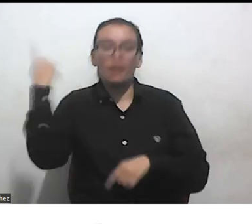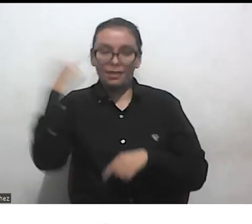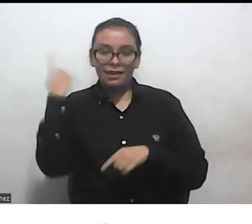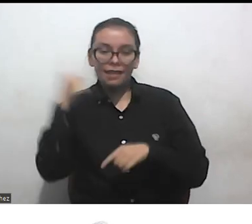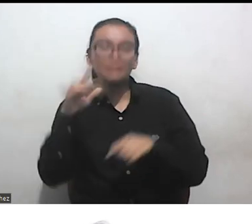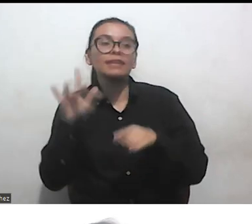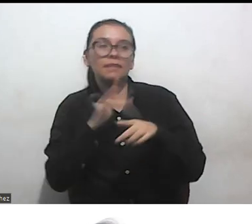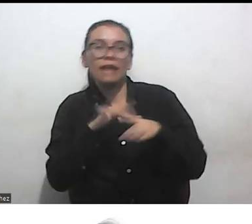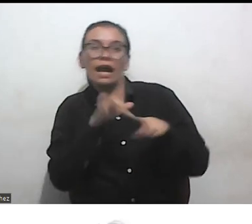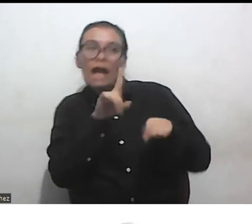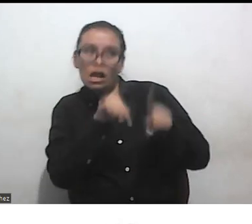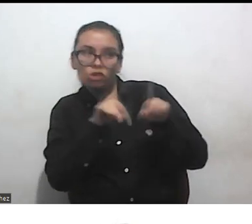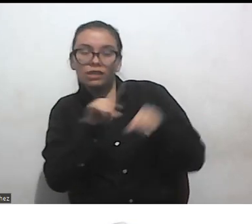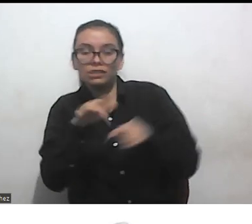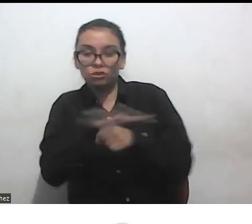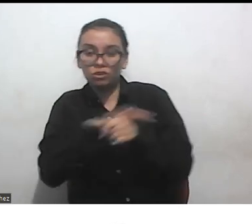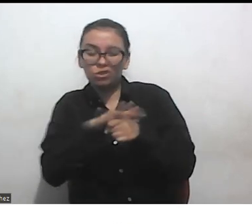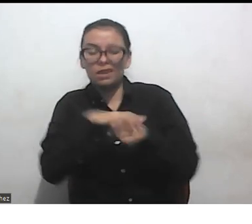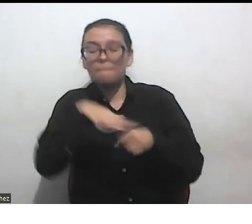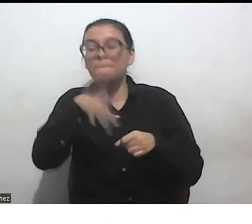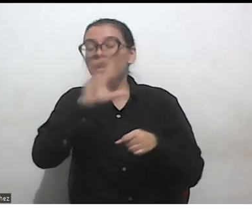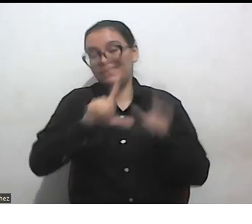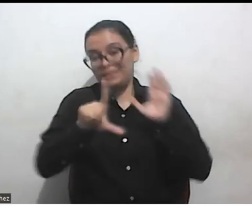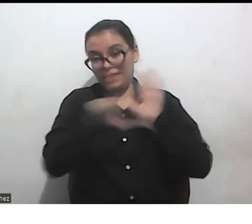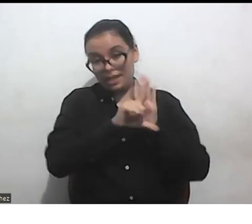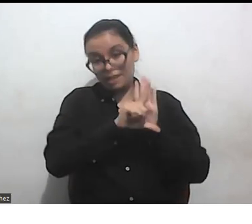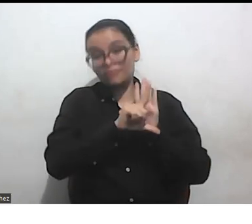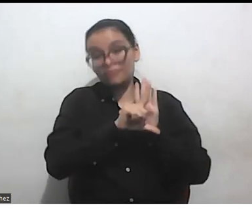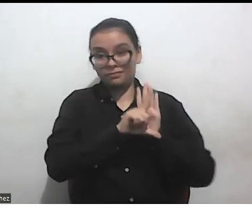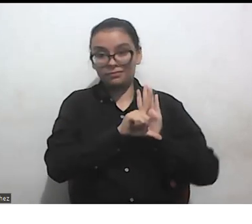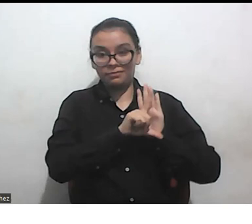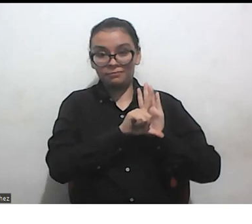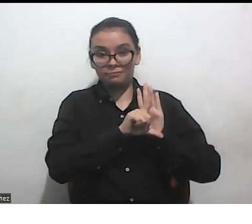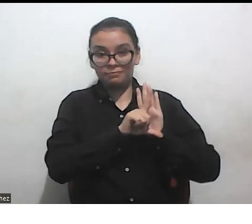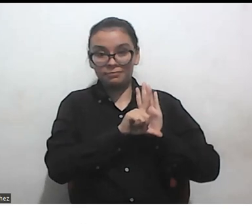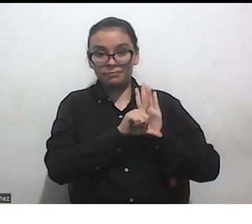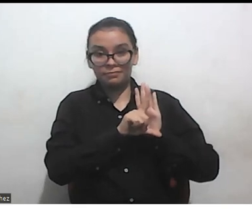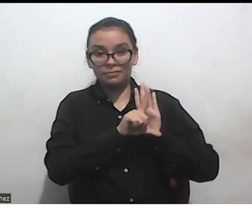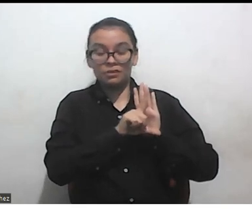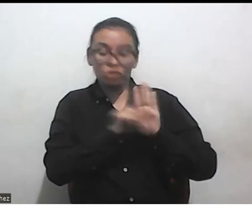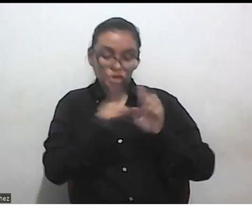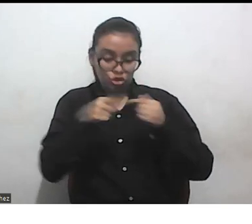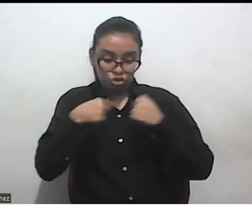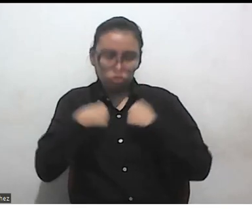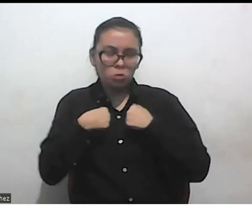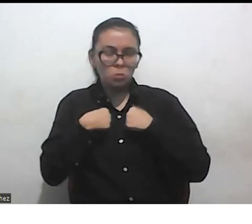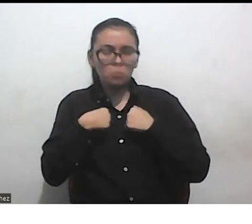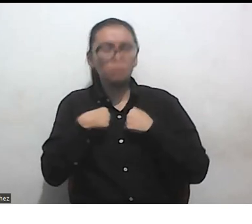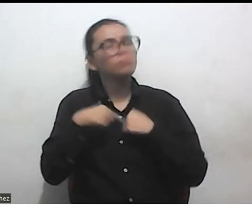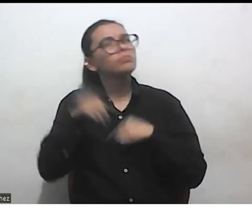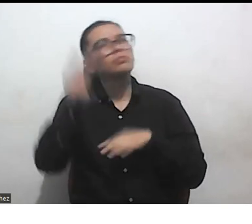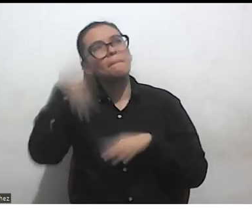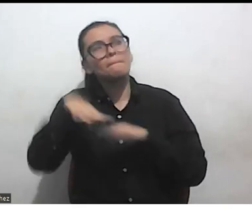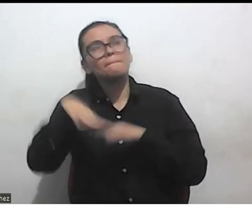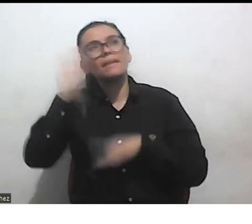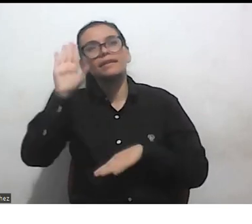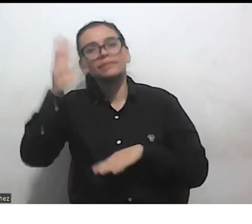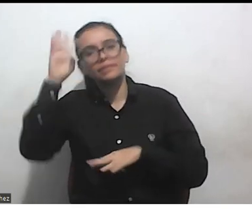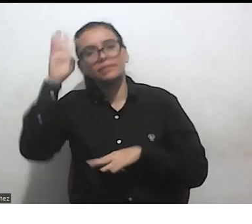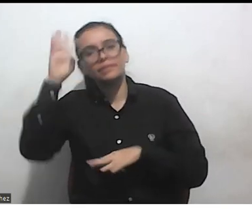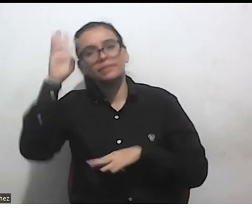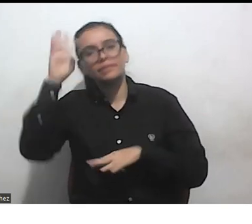legales. Entonces, yo más bien coincido con la